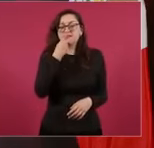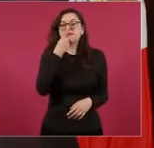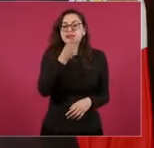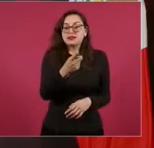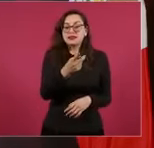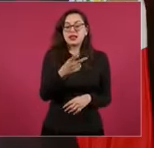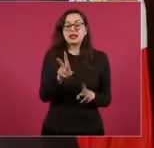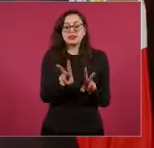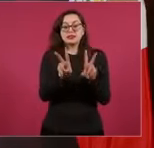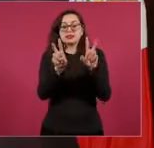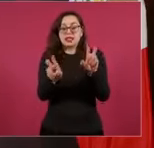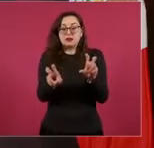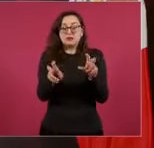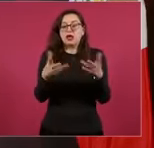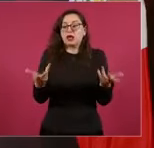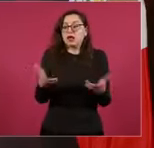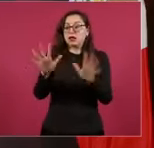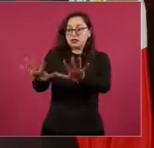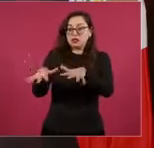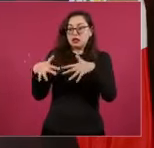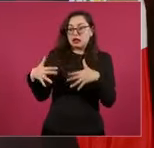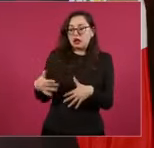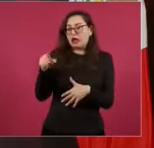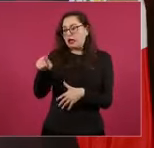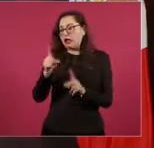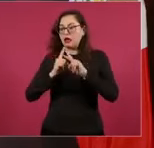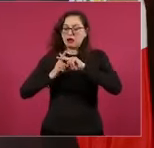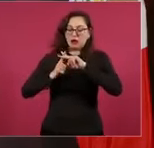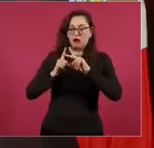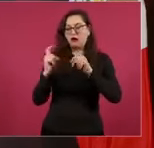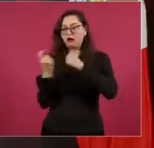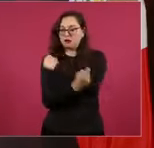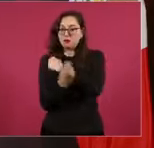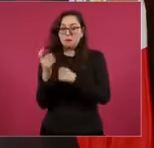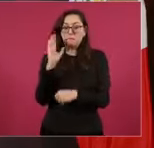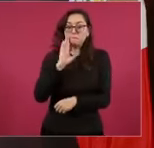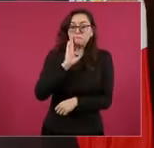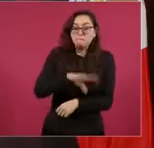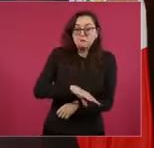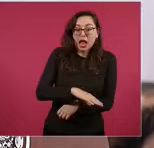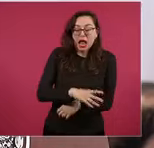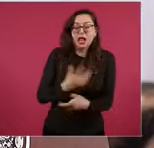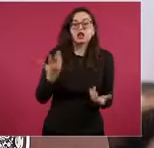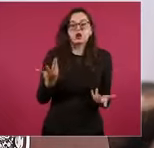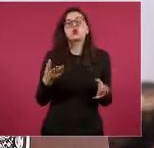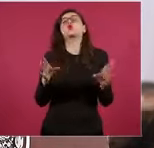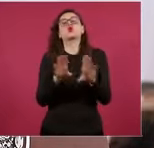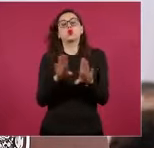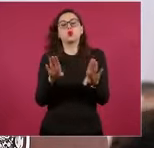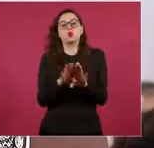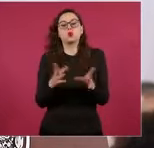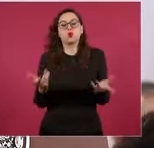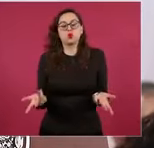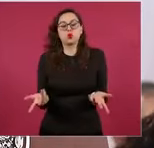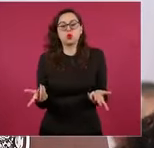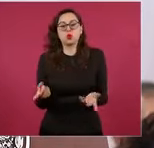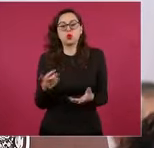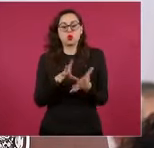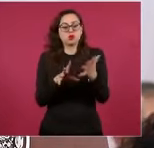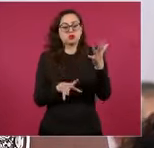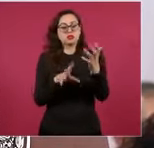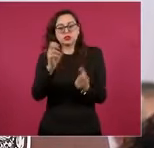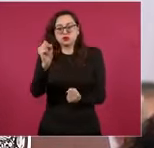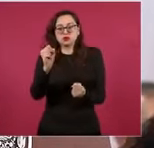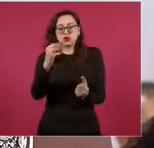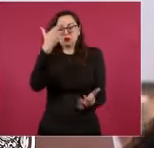representación y que sí se debe de interpretar